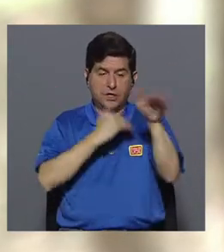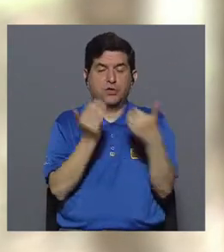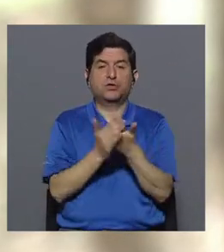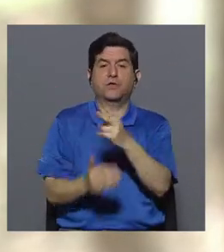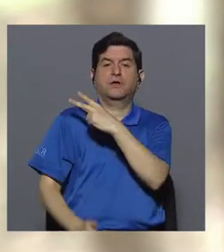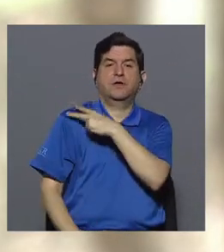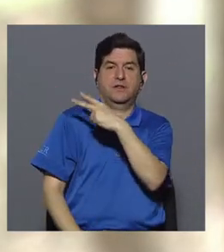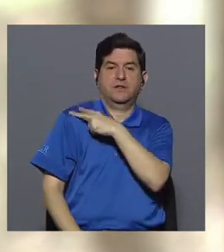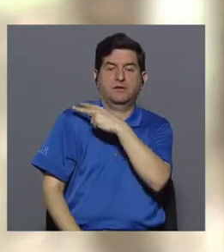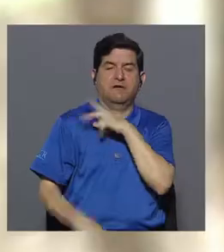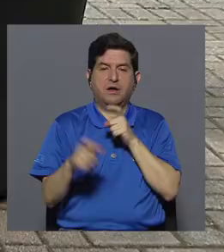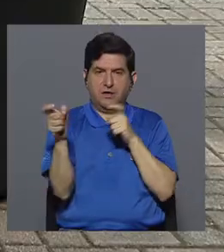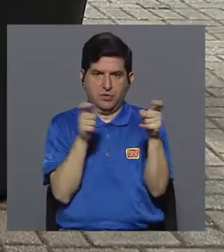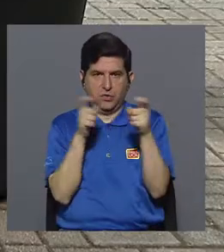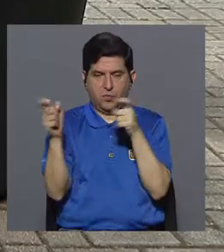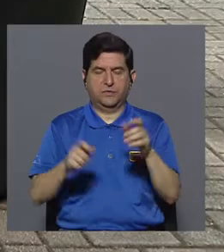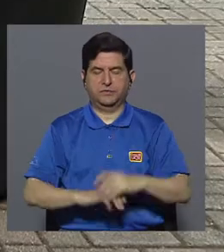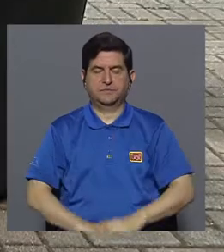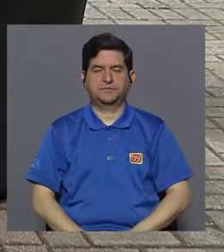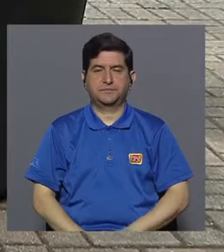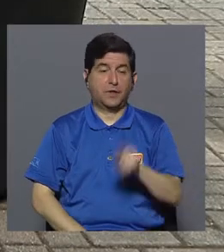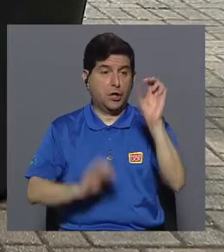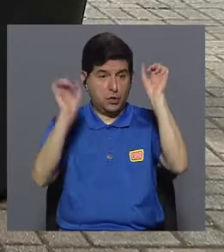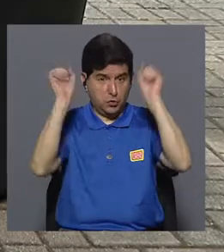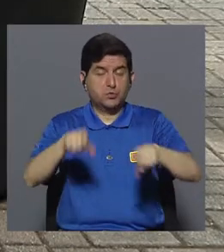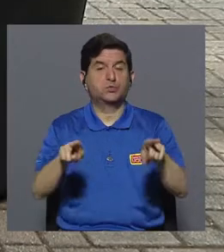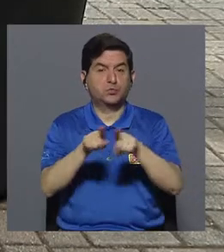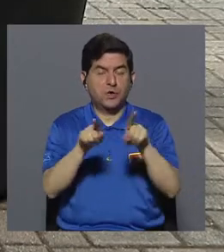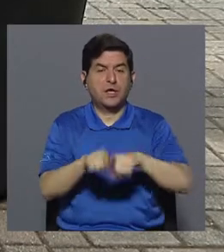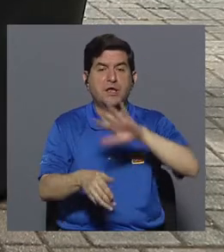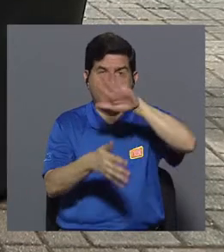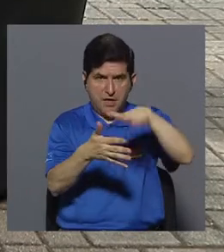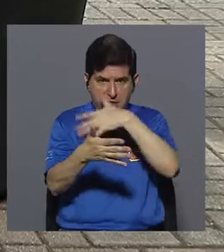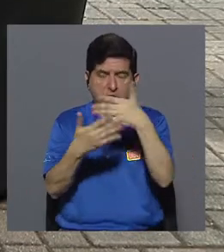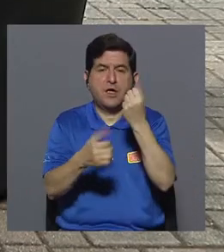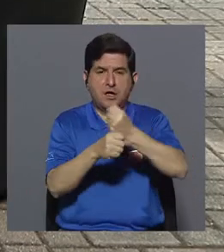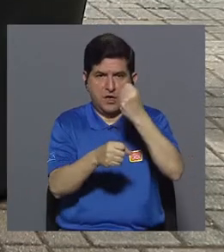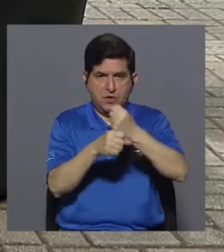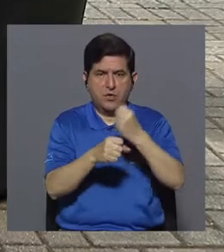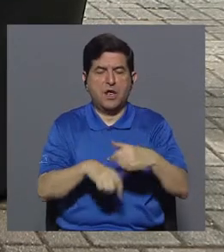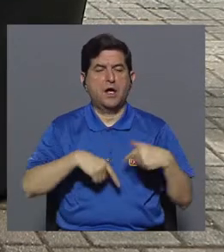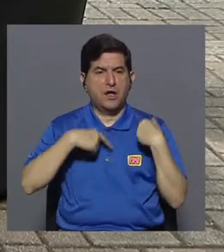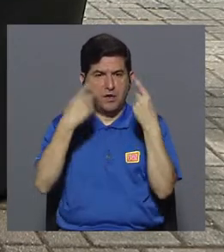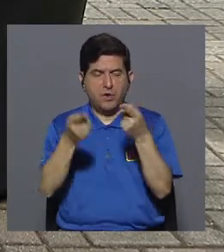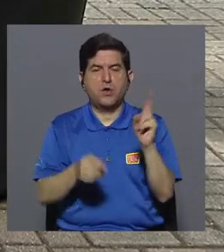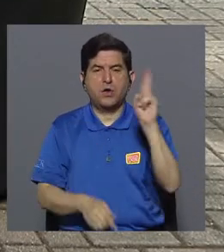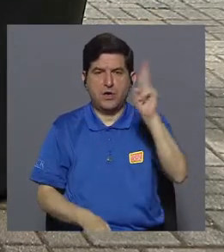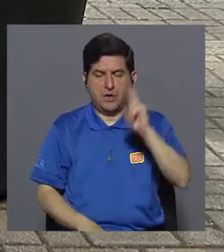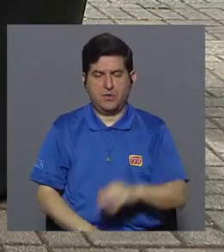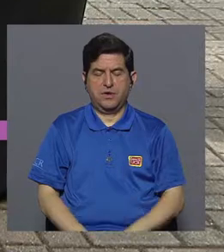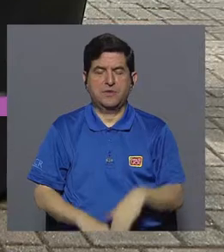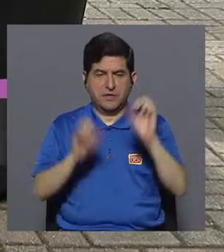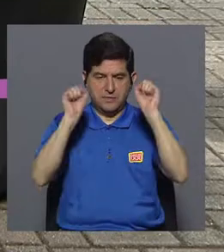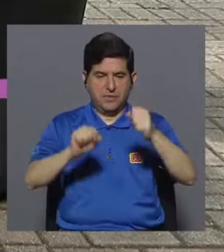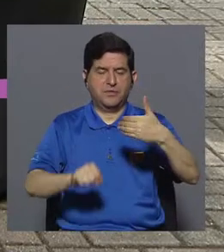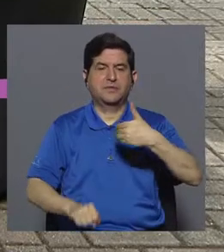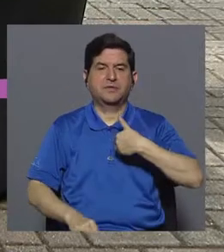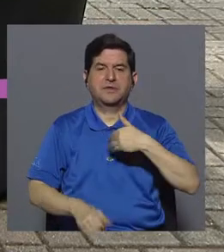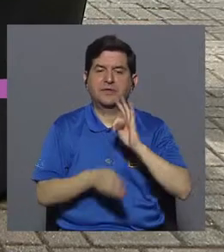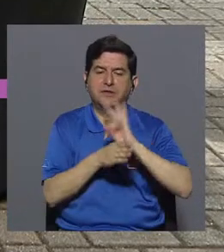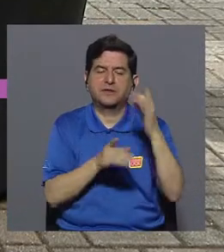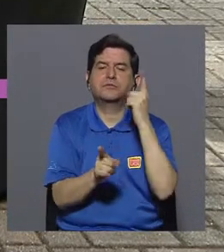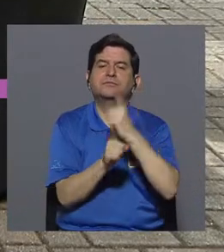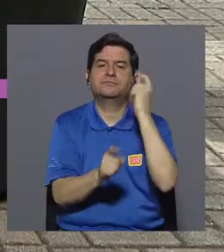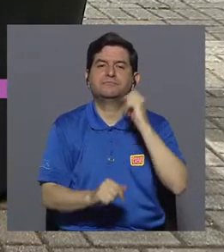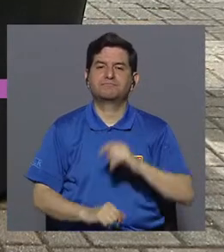conocimiento de las jefaturas administrativas, entonces ellos pueden inclusive en horario laboral, este, desplazarse a la unidad PRECIP para recibir el